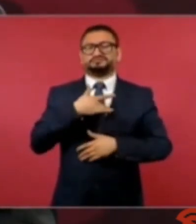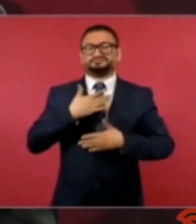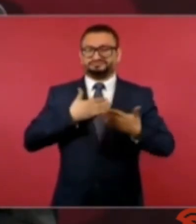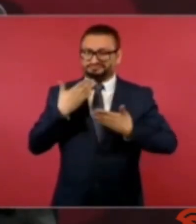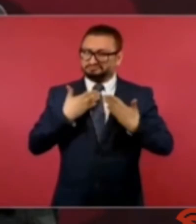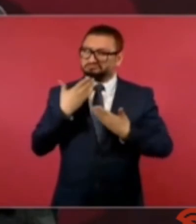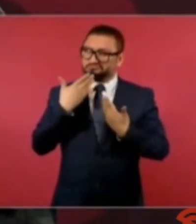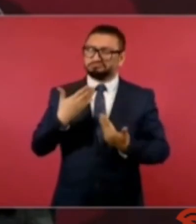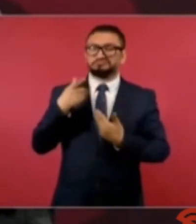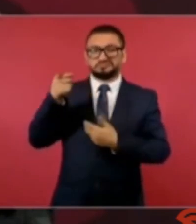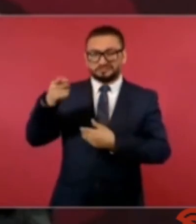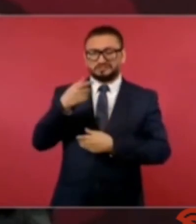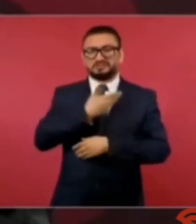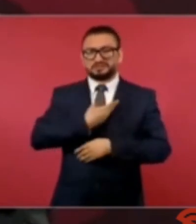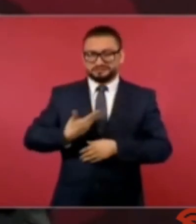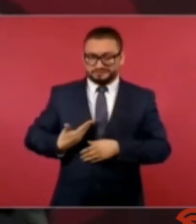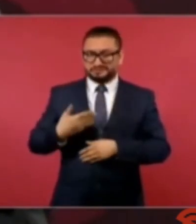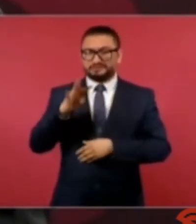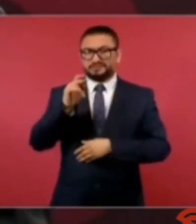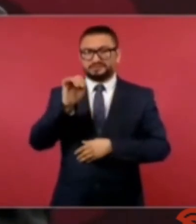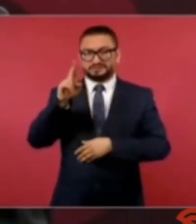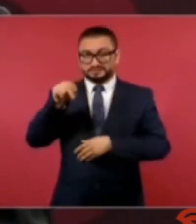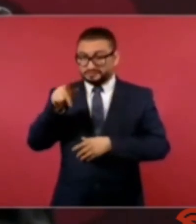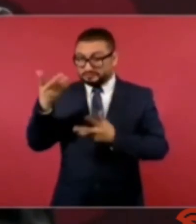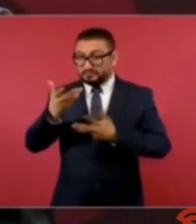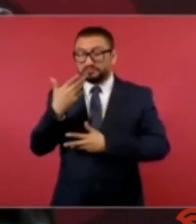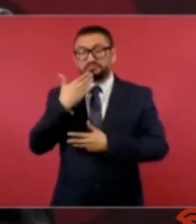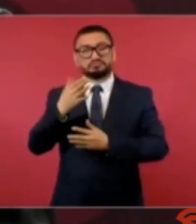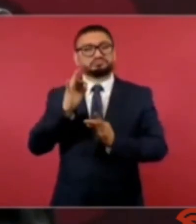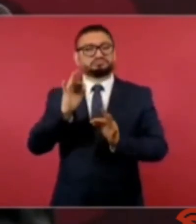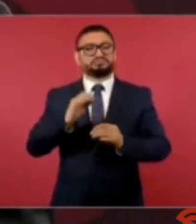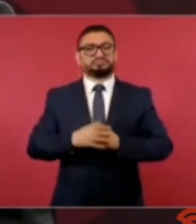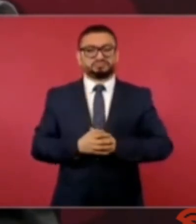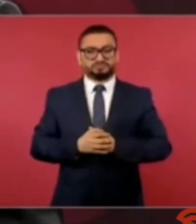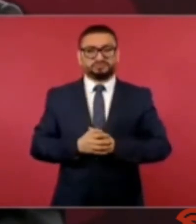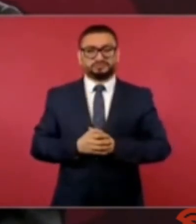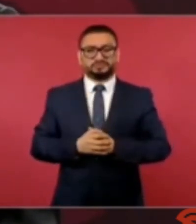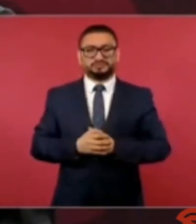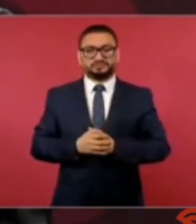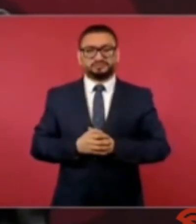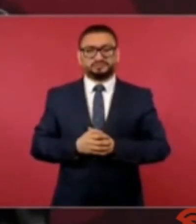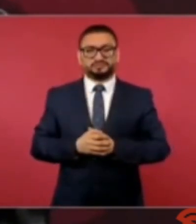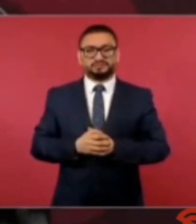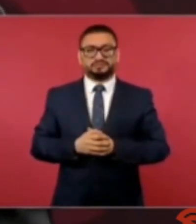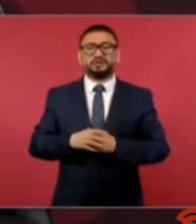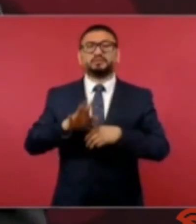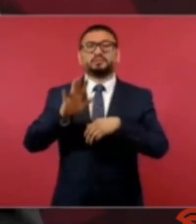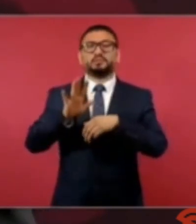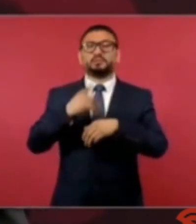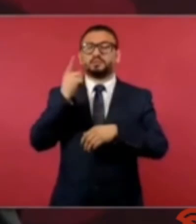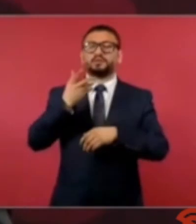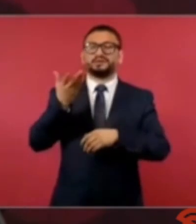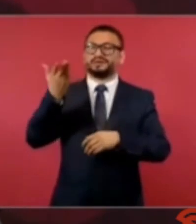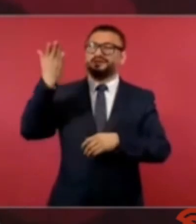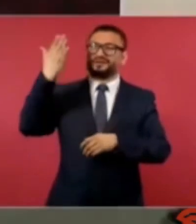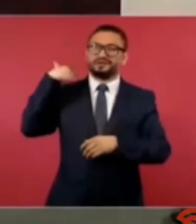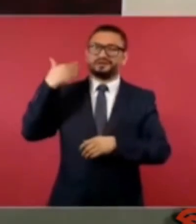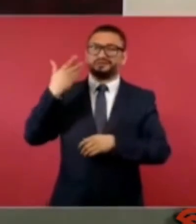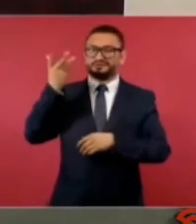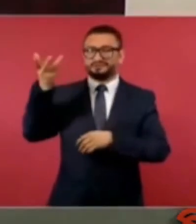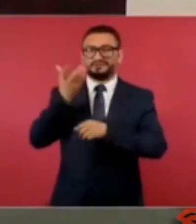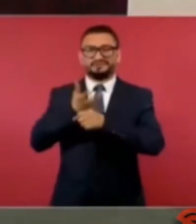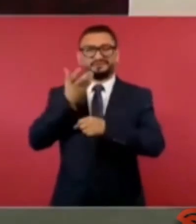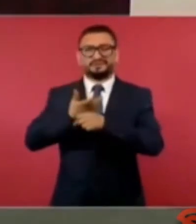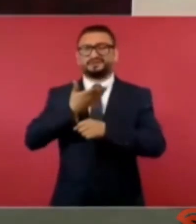Biden lo esté haciendo. Hay toda una corriente antimigrante, ¿no? En Estados